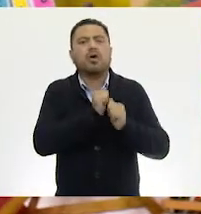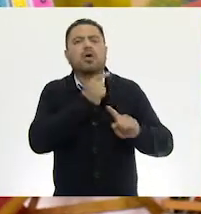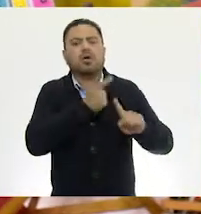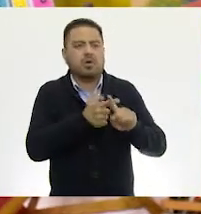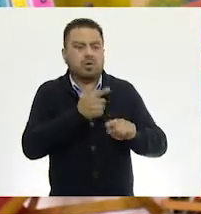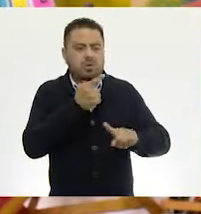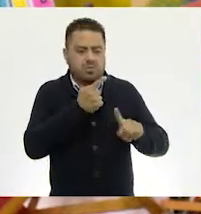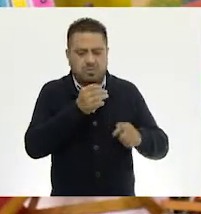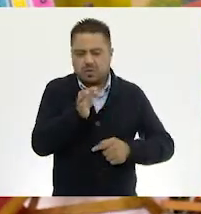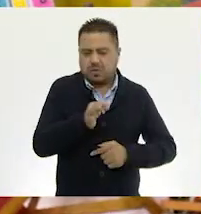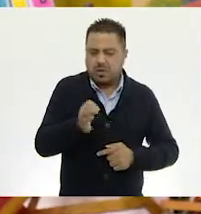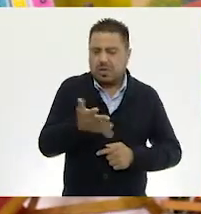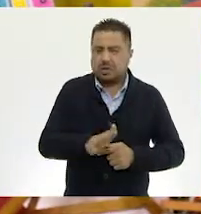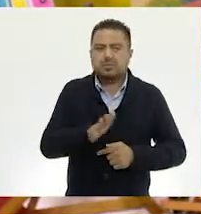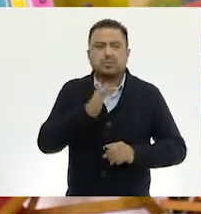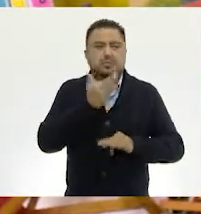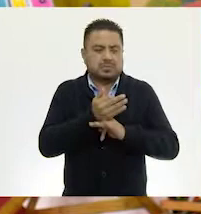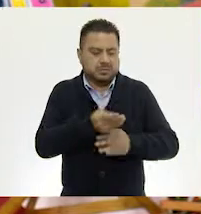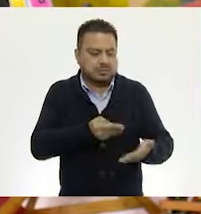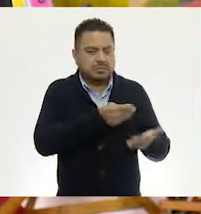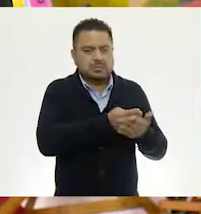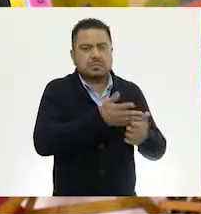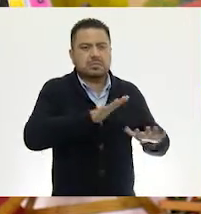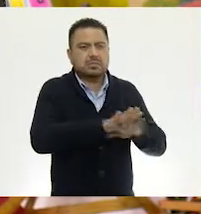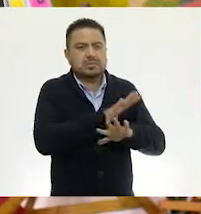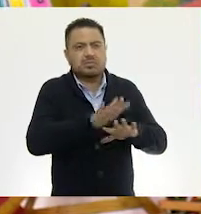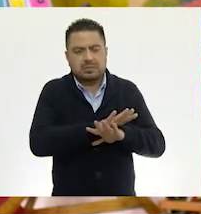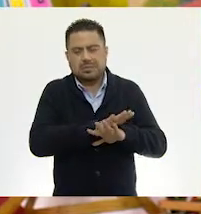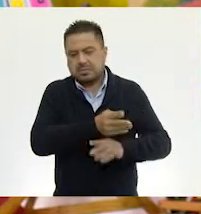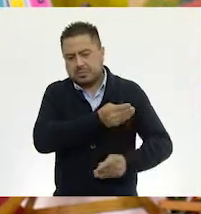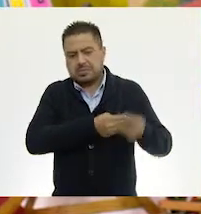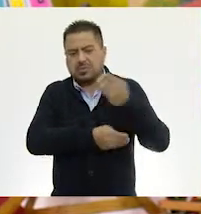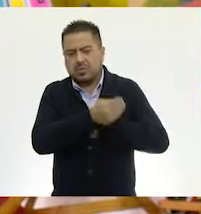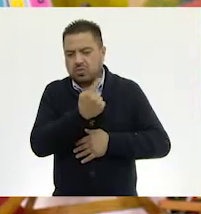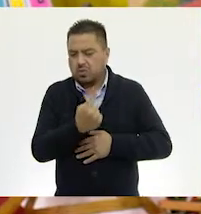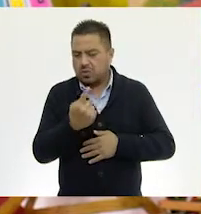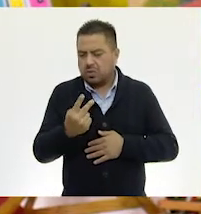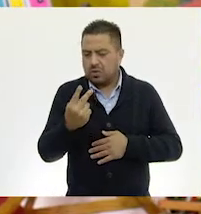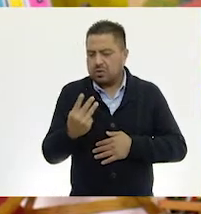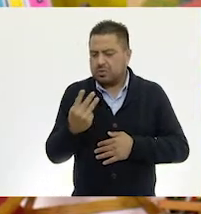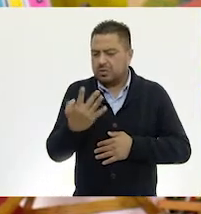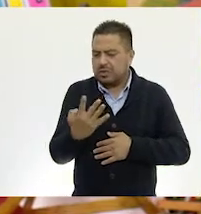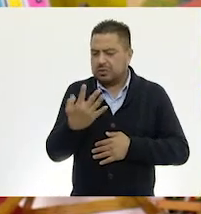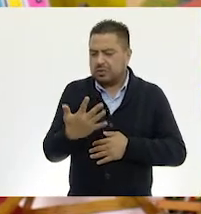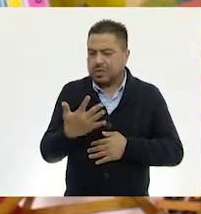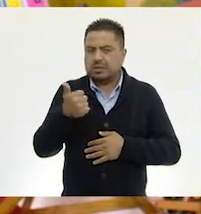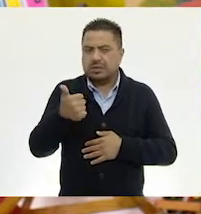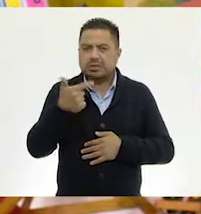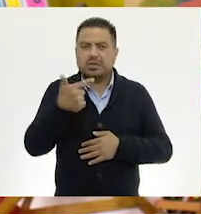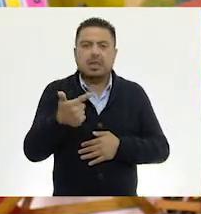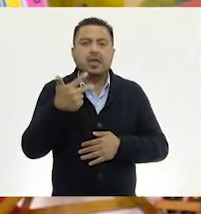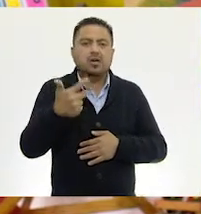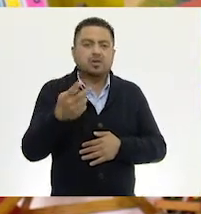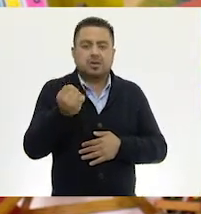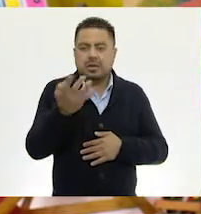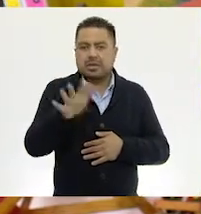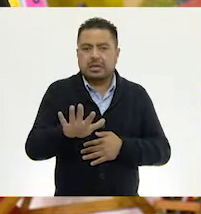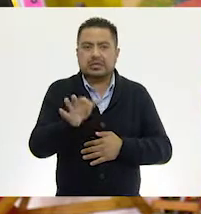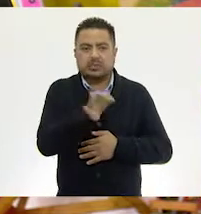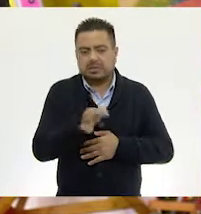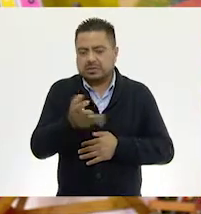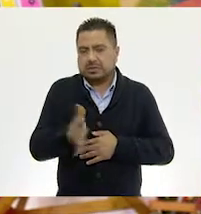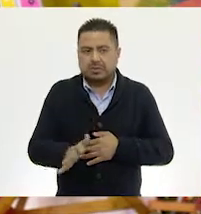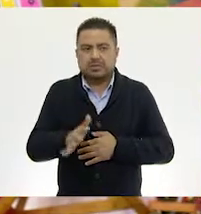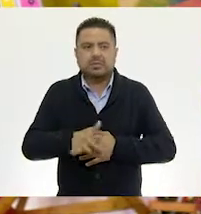Voy a poner aquí el billete y el banco me va a dar diez monedas. Uno, dos, tres, cuatro, cinco, seis, siete, ocho, nueve. Diez